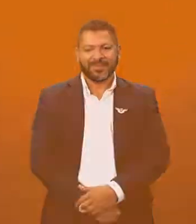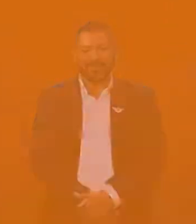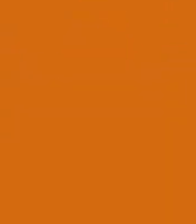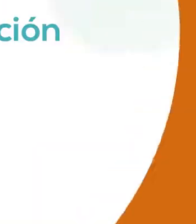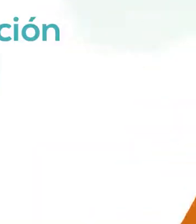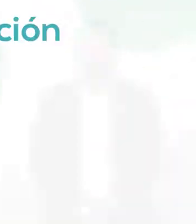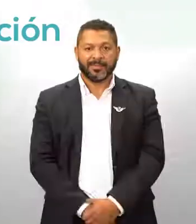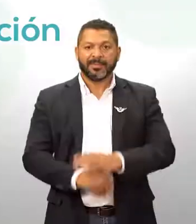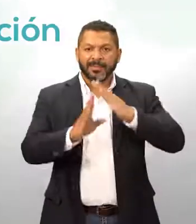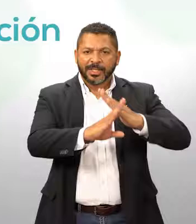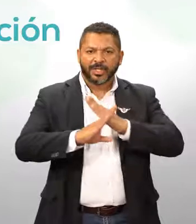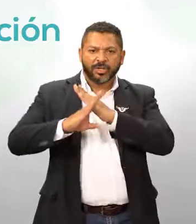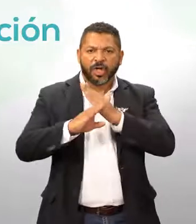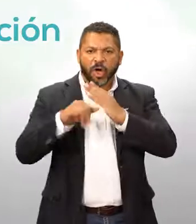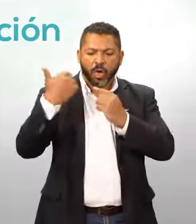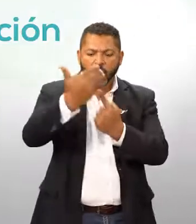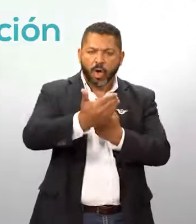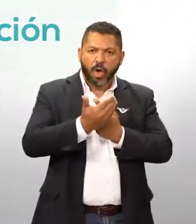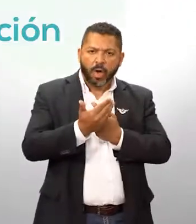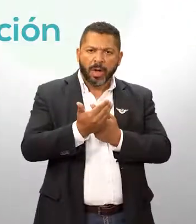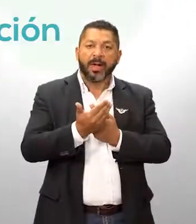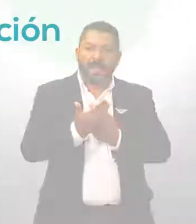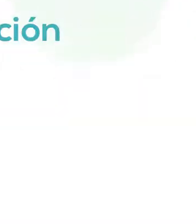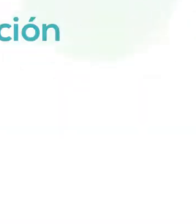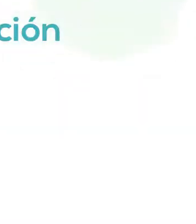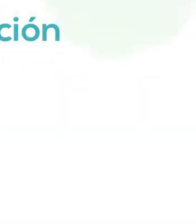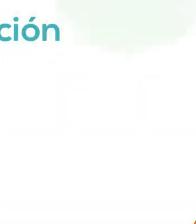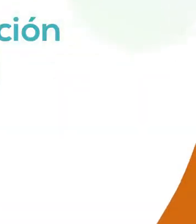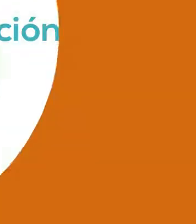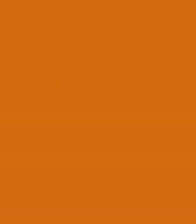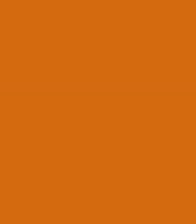clientes. Seguridad con prevención.